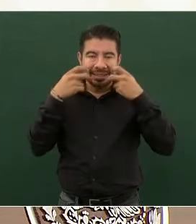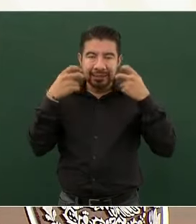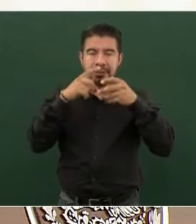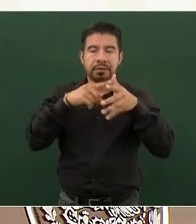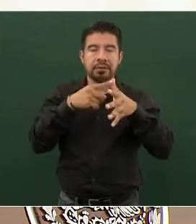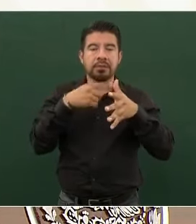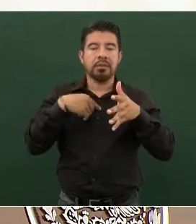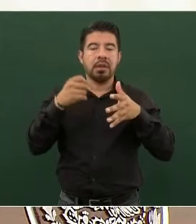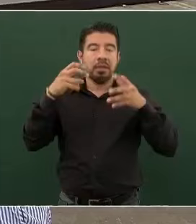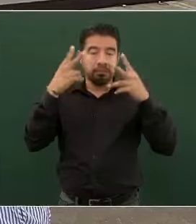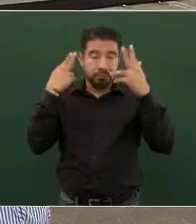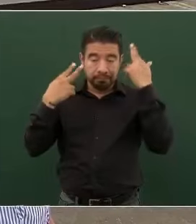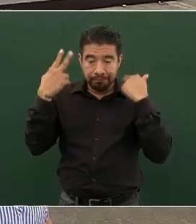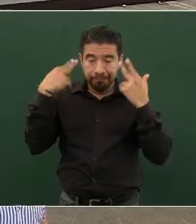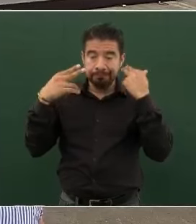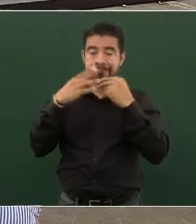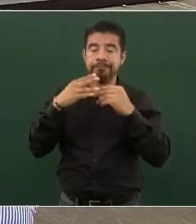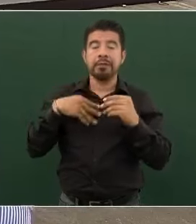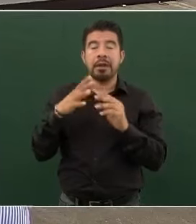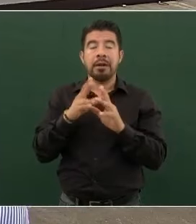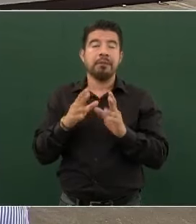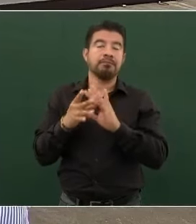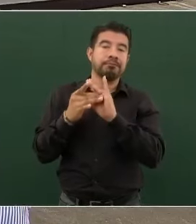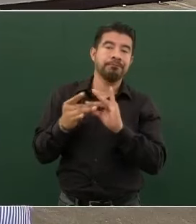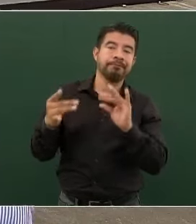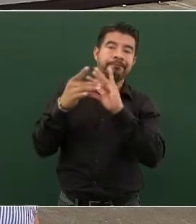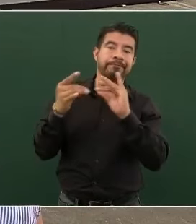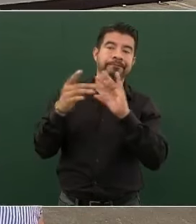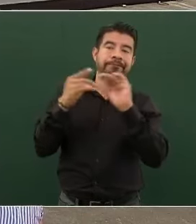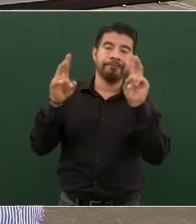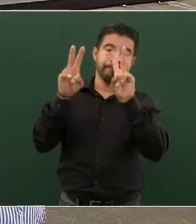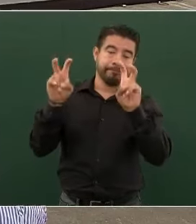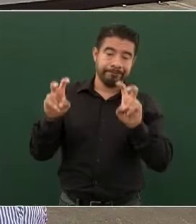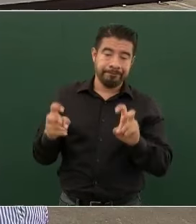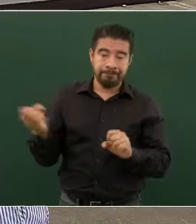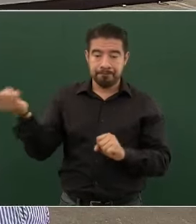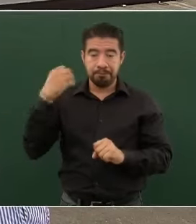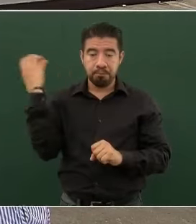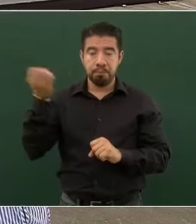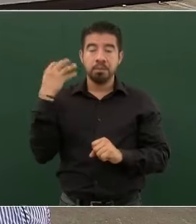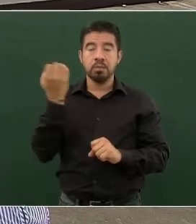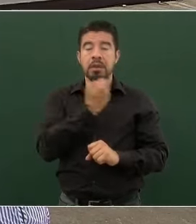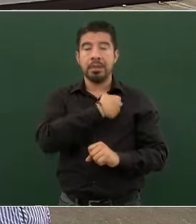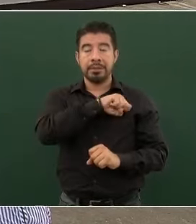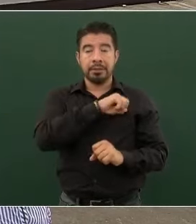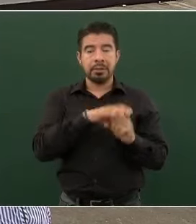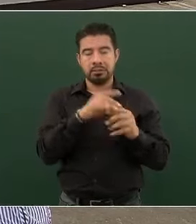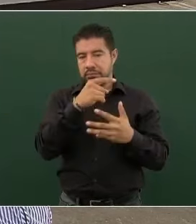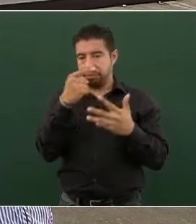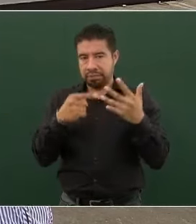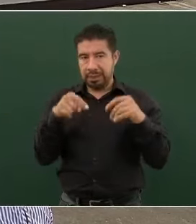de salud y otras más. Es lo que podemos dar con respecto a la seguridad aquí en el estado. Muchas gracias.